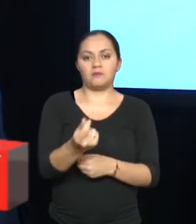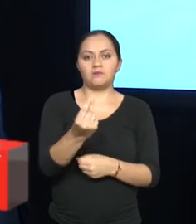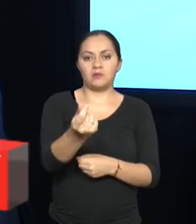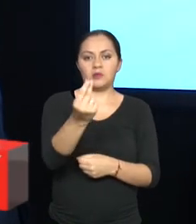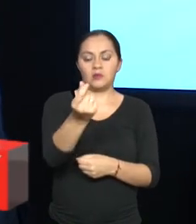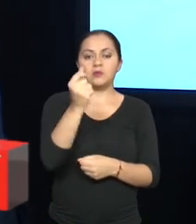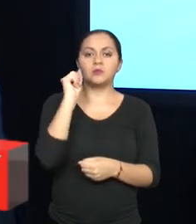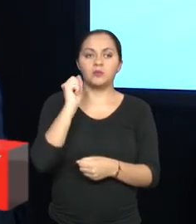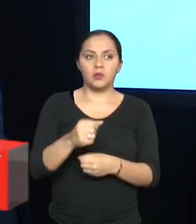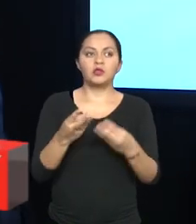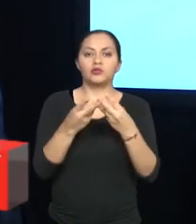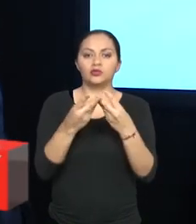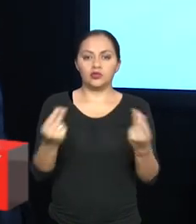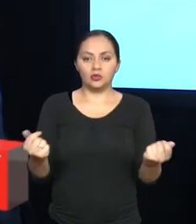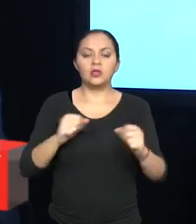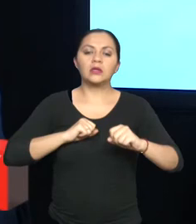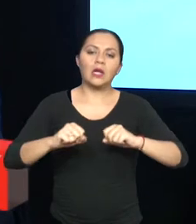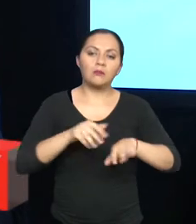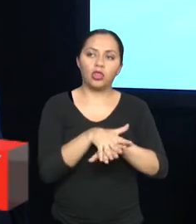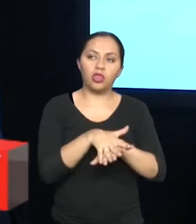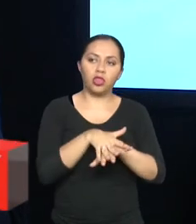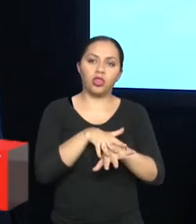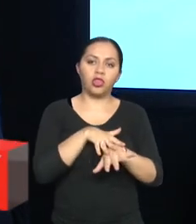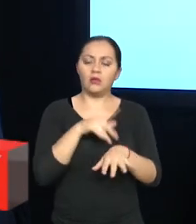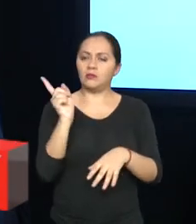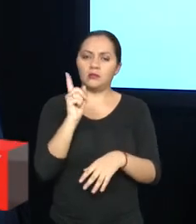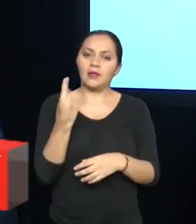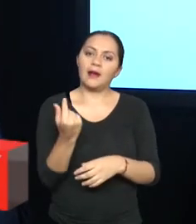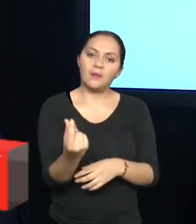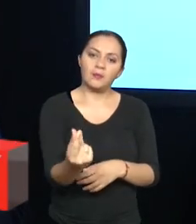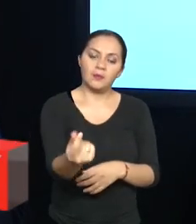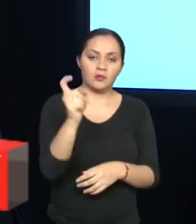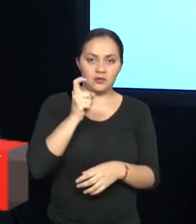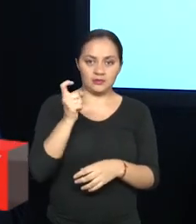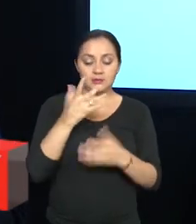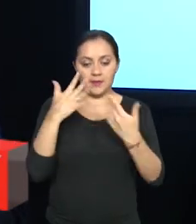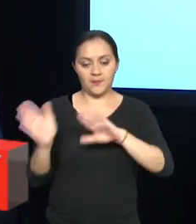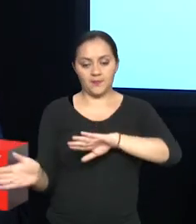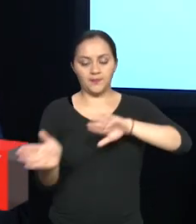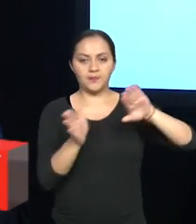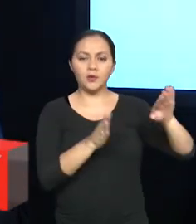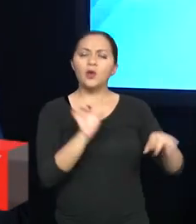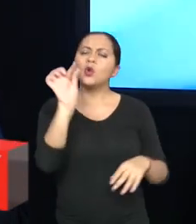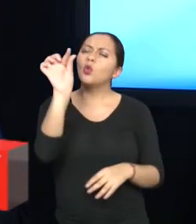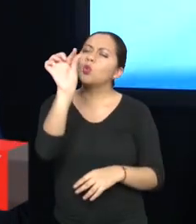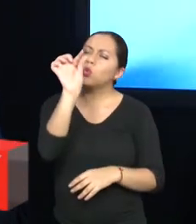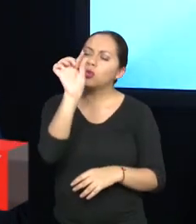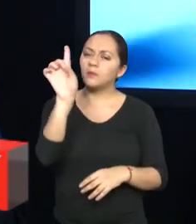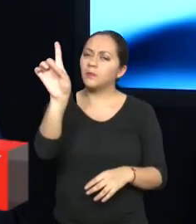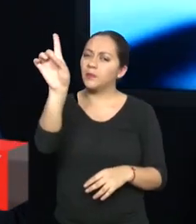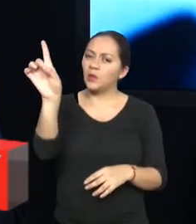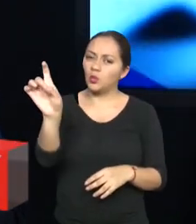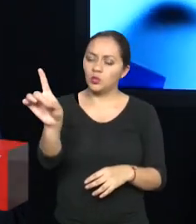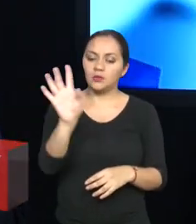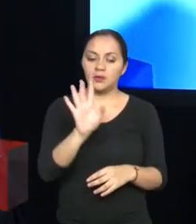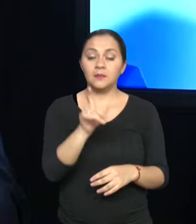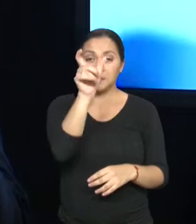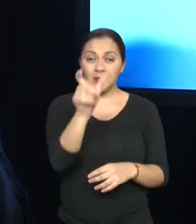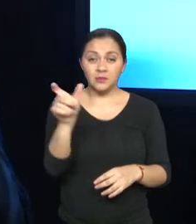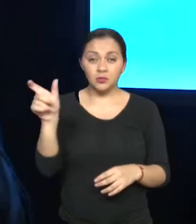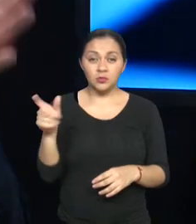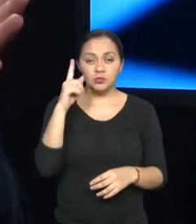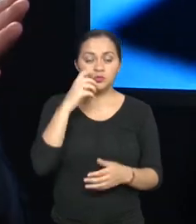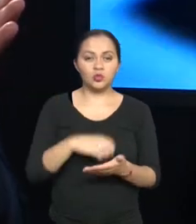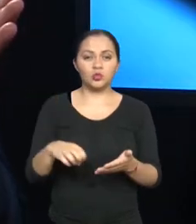dar solvencia a un trámite que sea mucho más rápido. Si quisiéramos que nos deba una inquietud que mucha gente tiene,